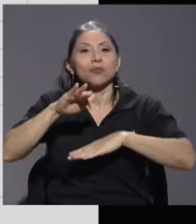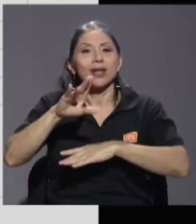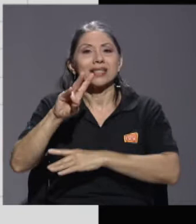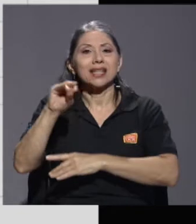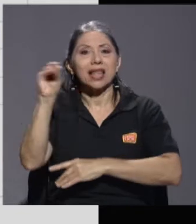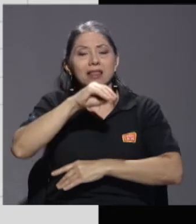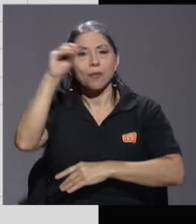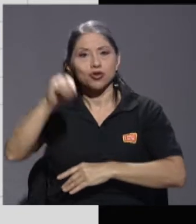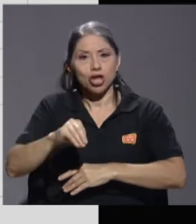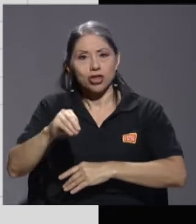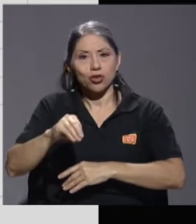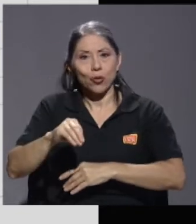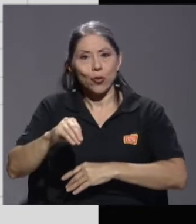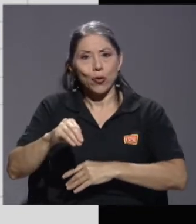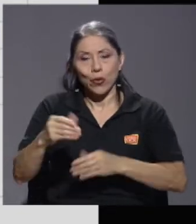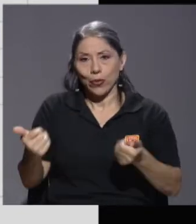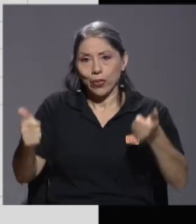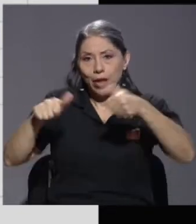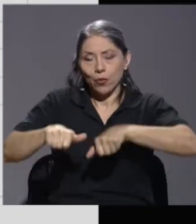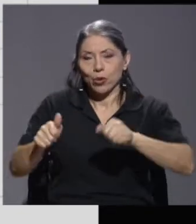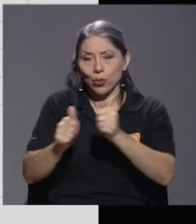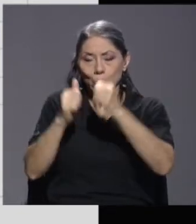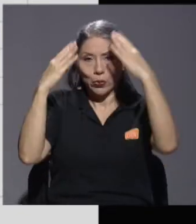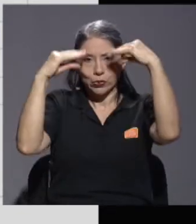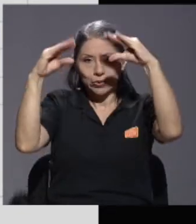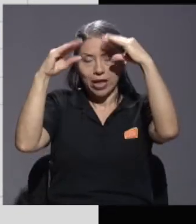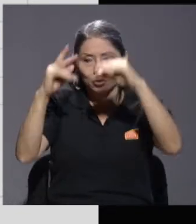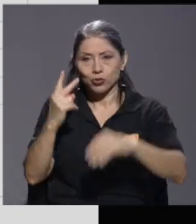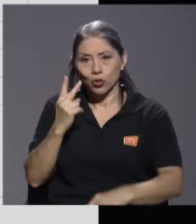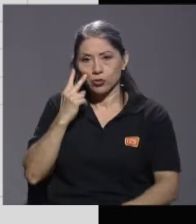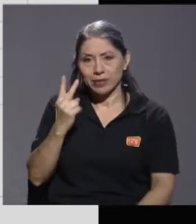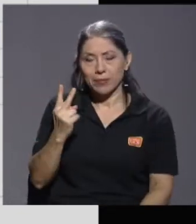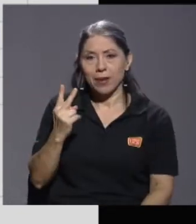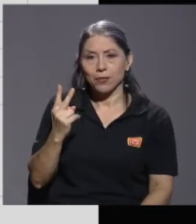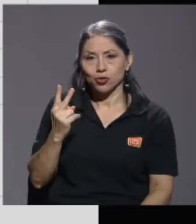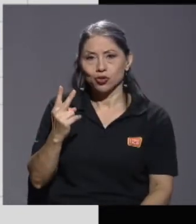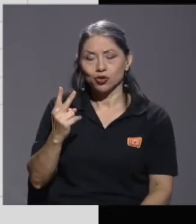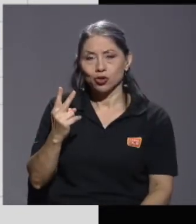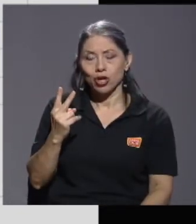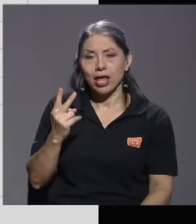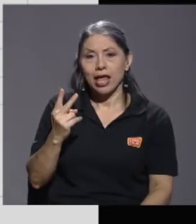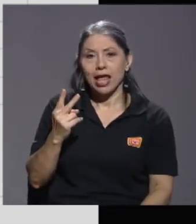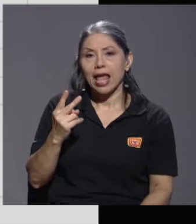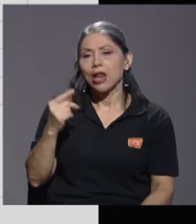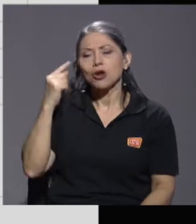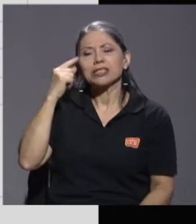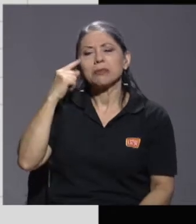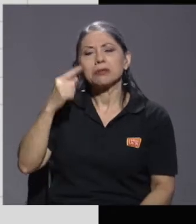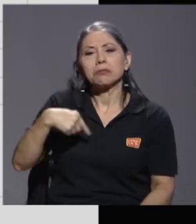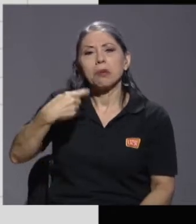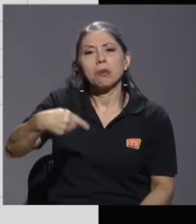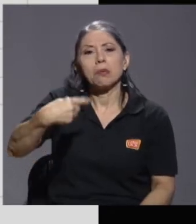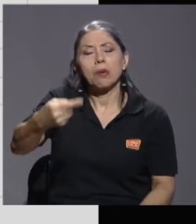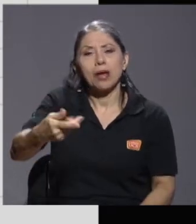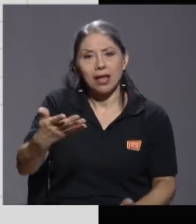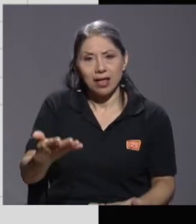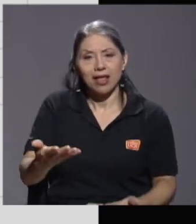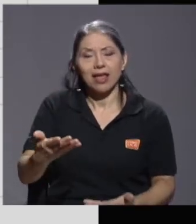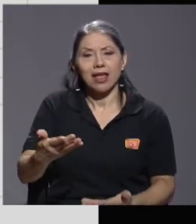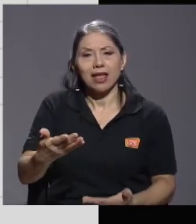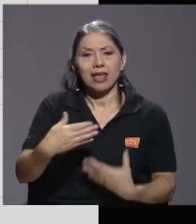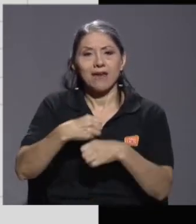que observamos en el pronóstico, digamos, en los datos que había generado